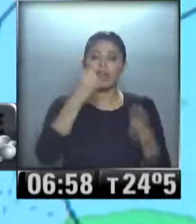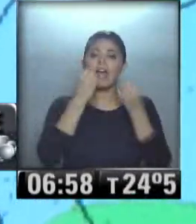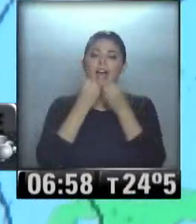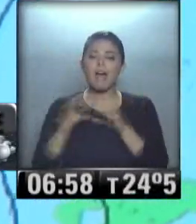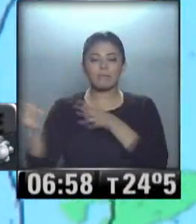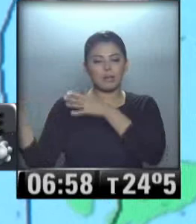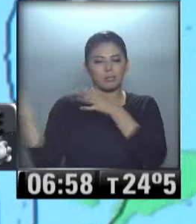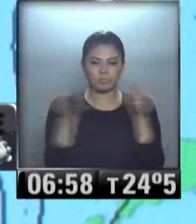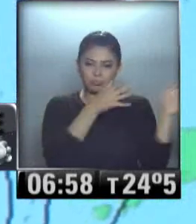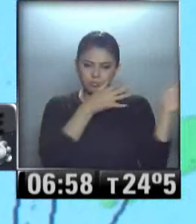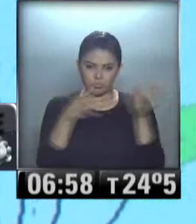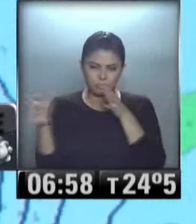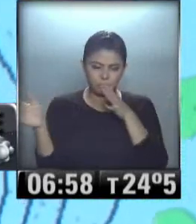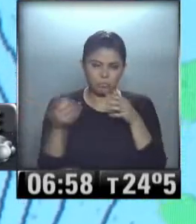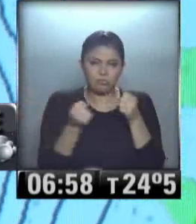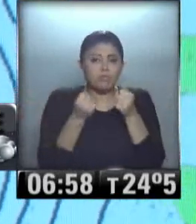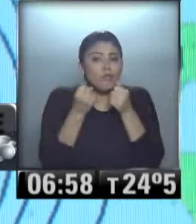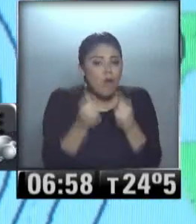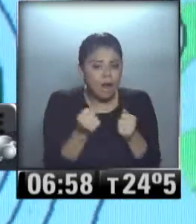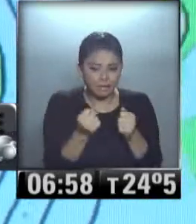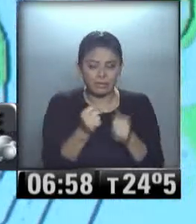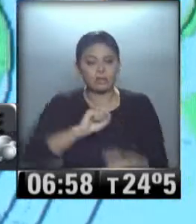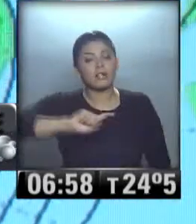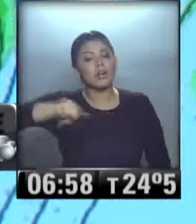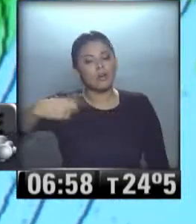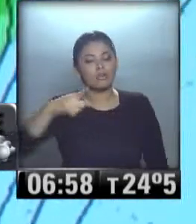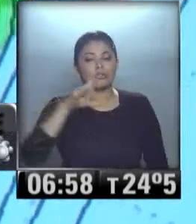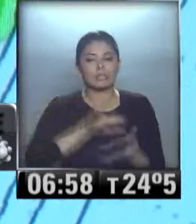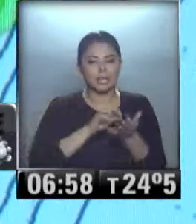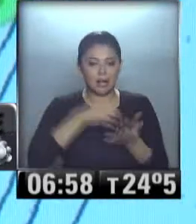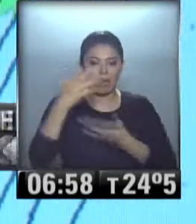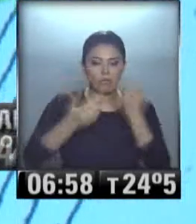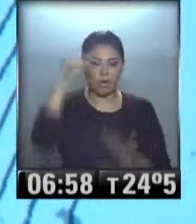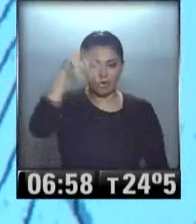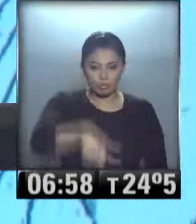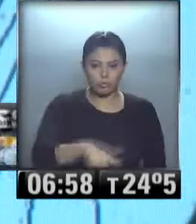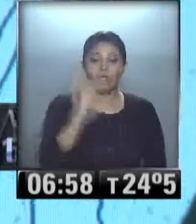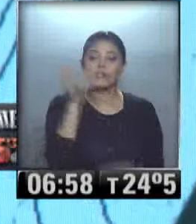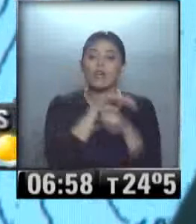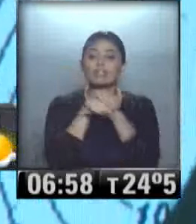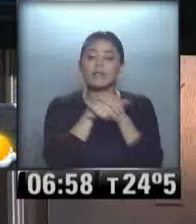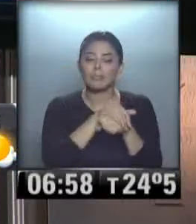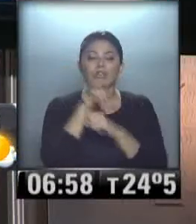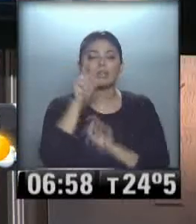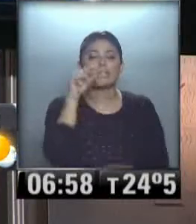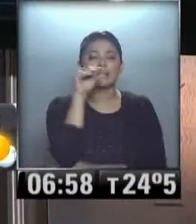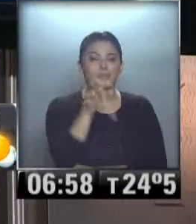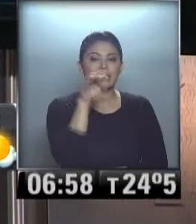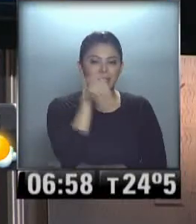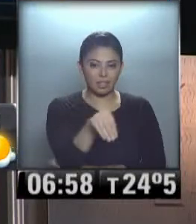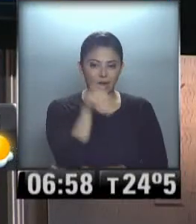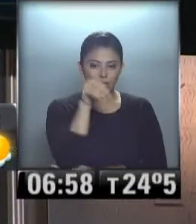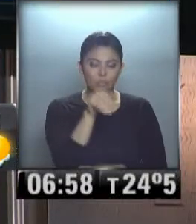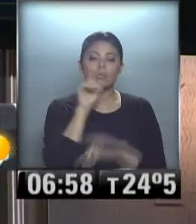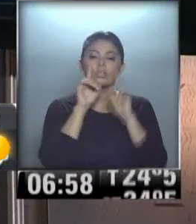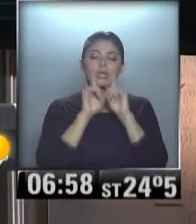viento con bastante intensidad. Tierra del Fuego, queridos amigos, queridísimos. Santa Cruz allí también, ¿eh?